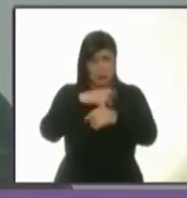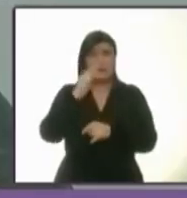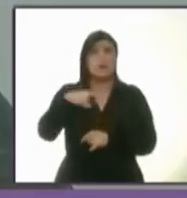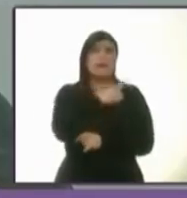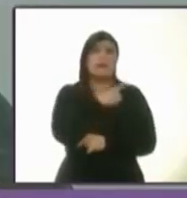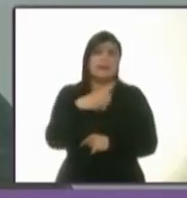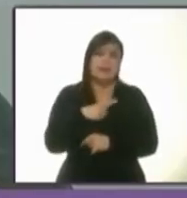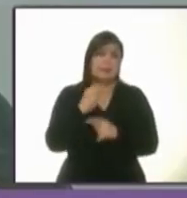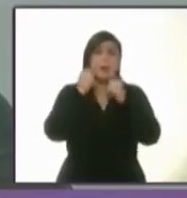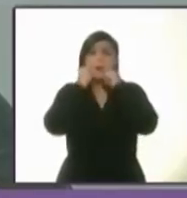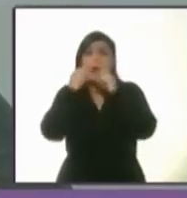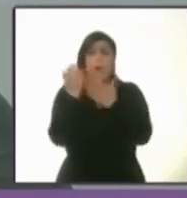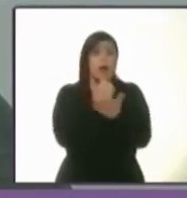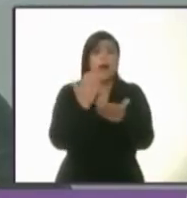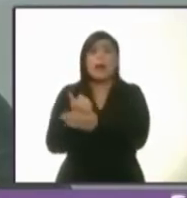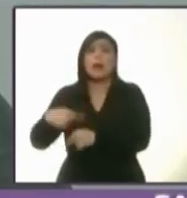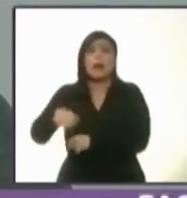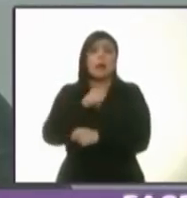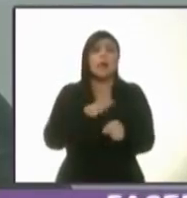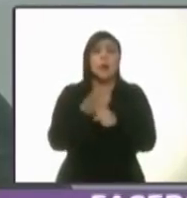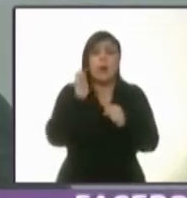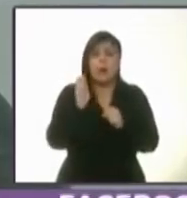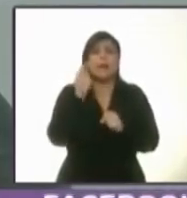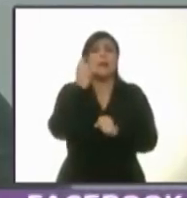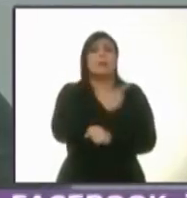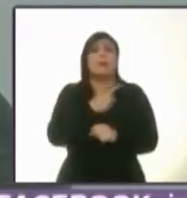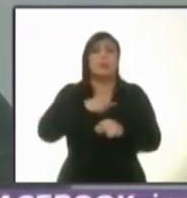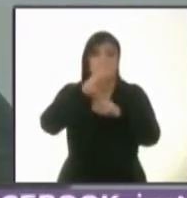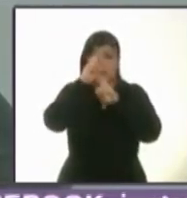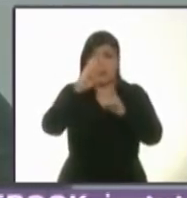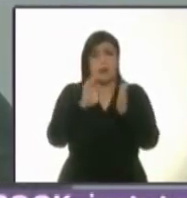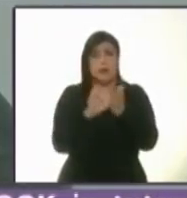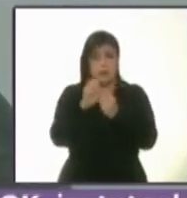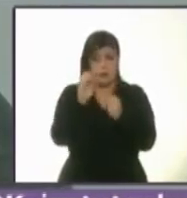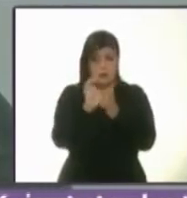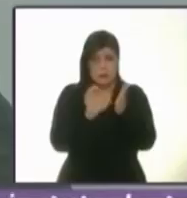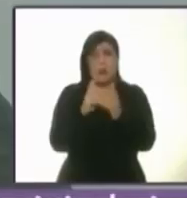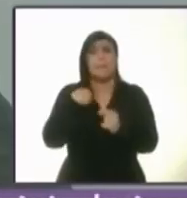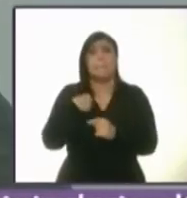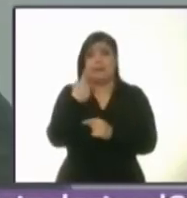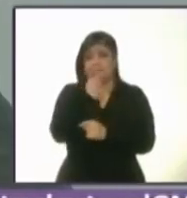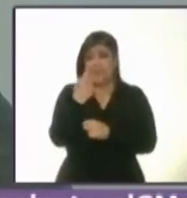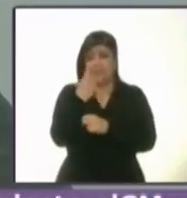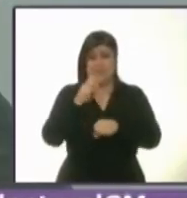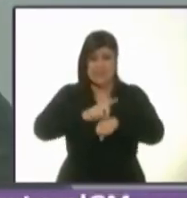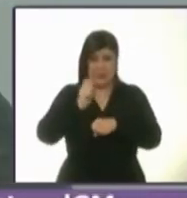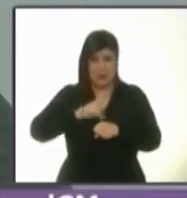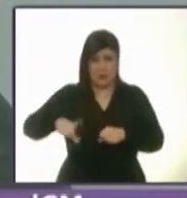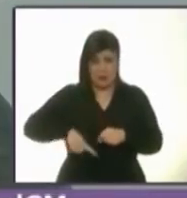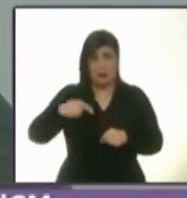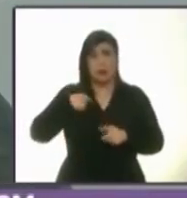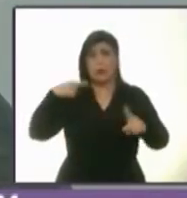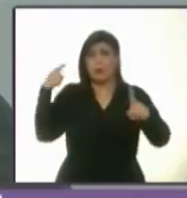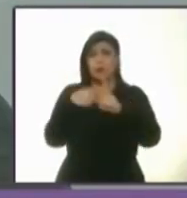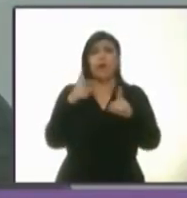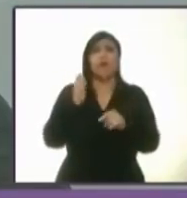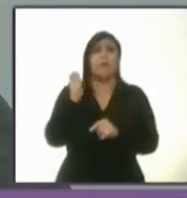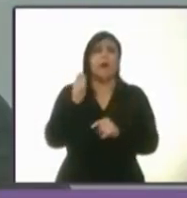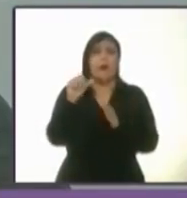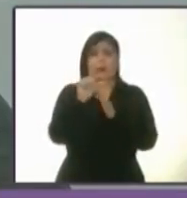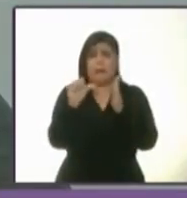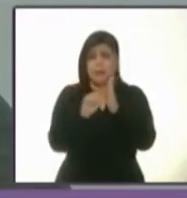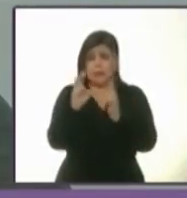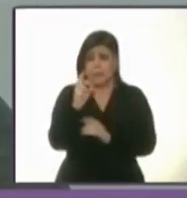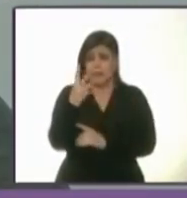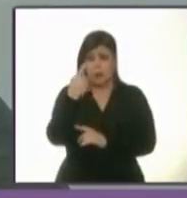gane quien gane. Como parte de los 100 días de mi gobierno, me acogeré a su artículo 34 y